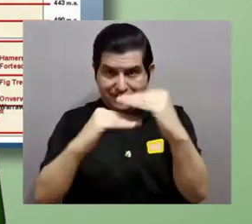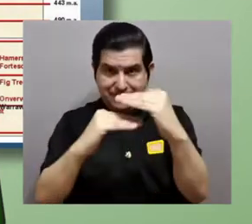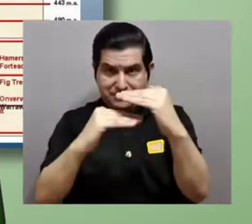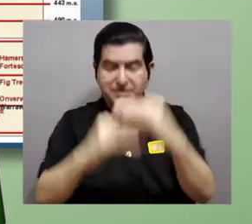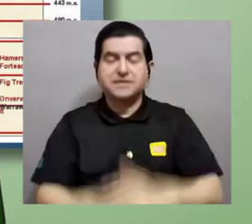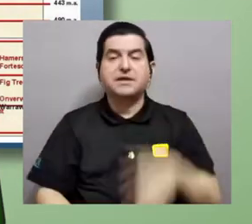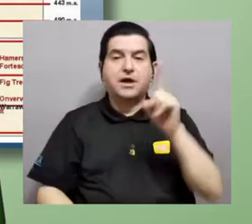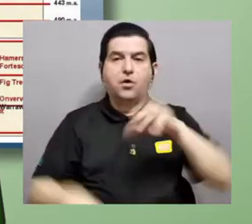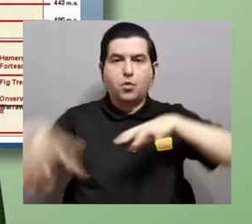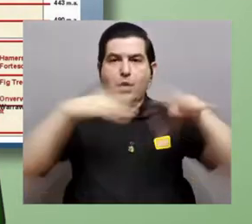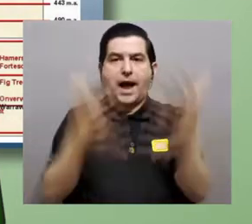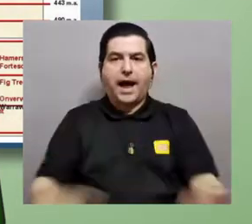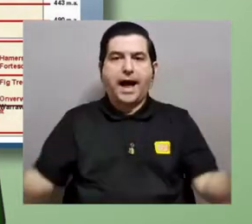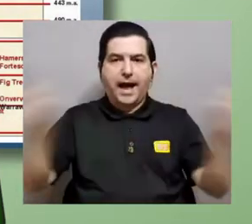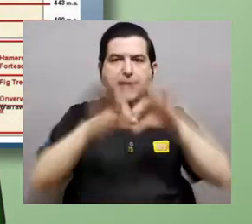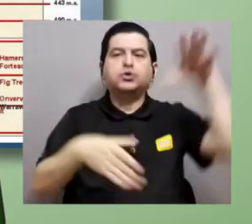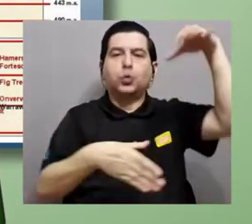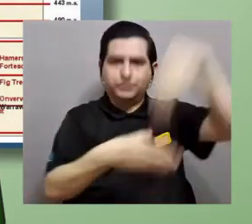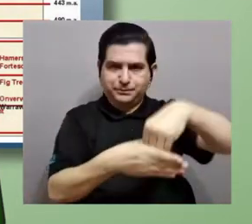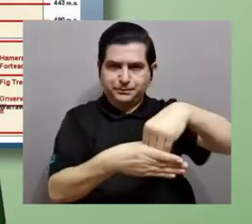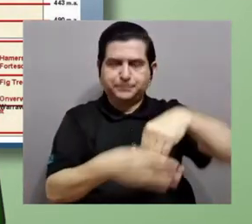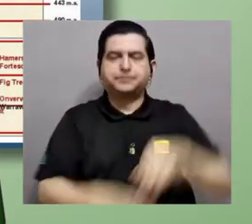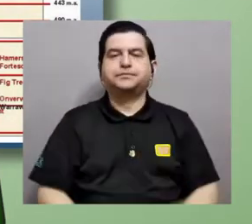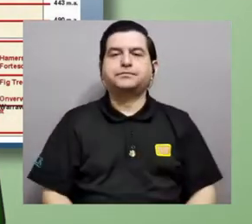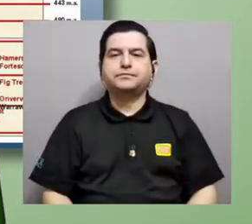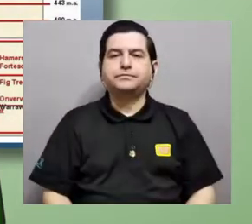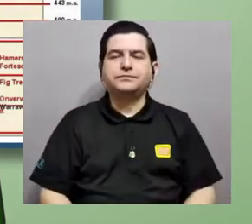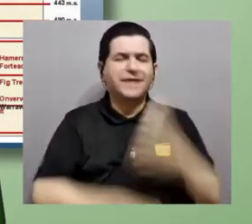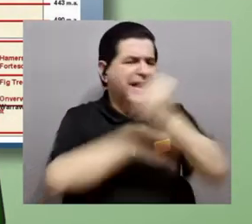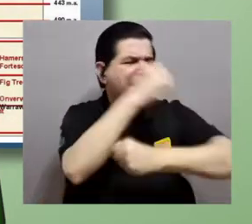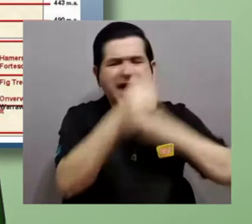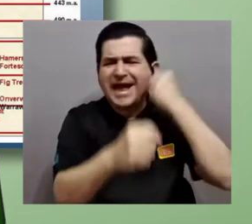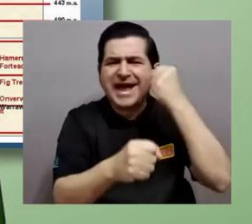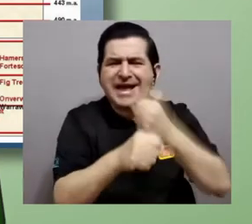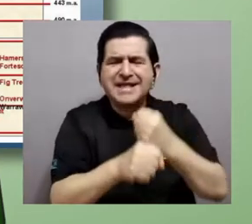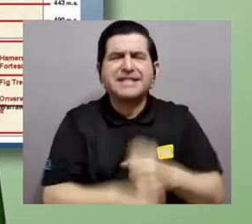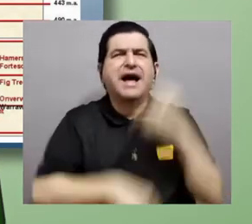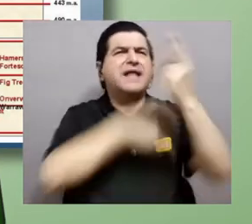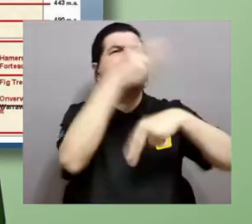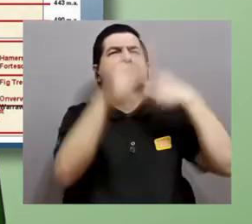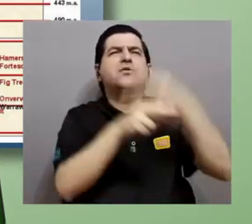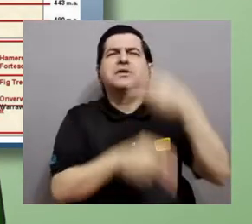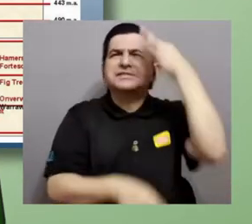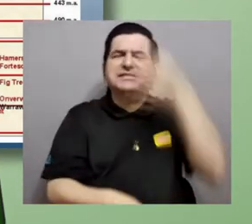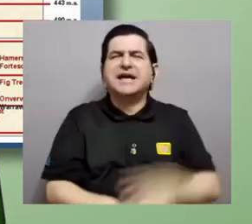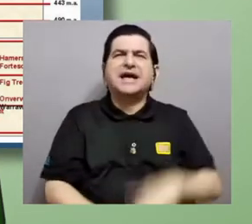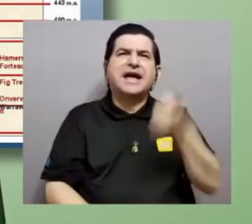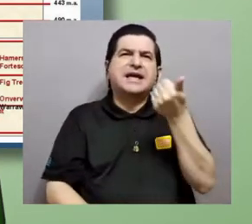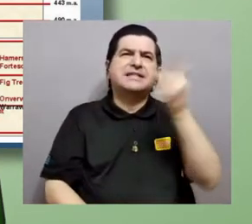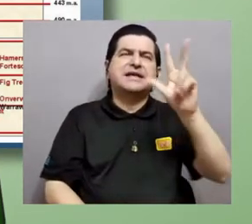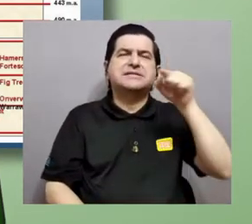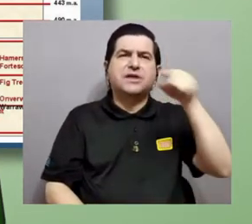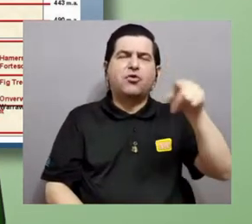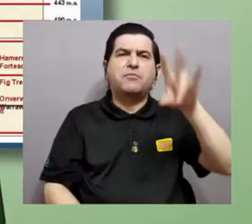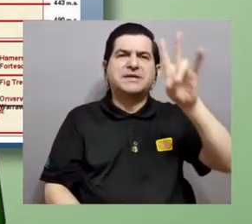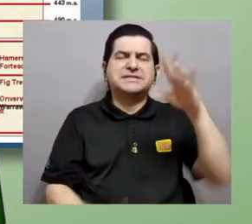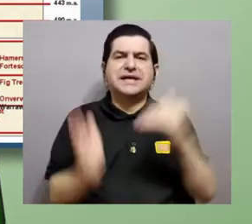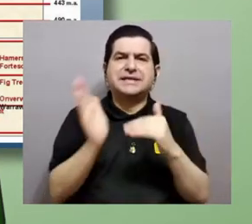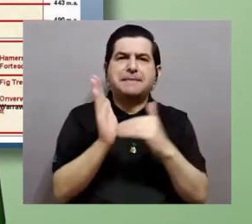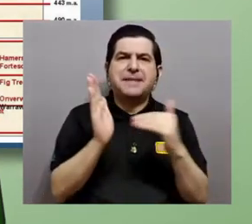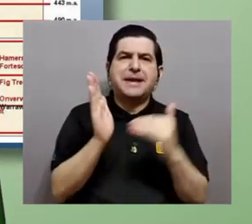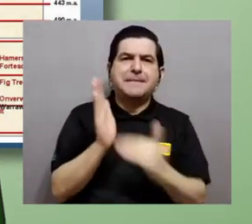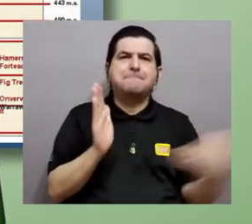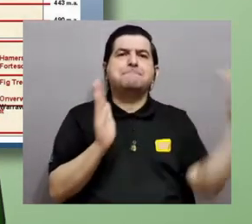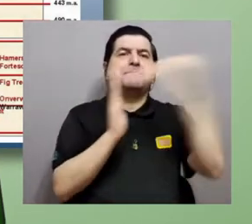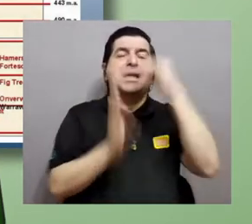de esos corresponde a un evento importante. La edad del universo se calcula de unos 13,7 mil